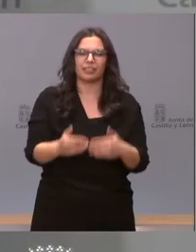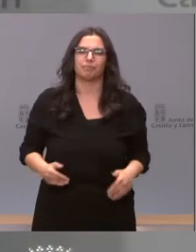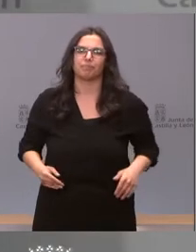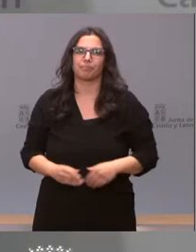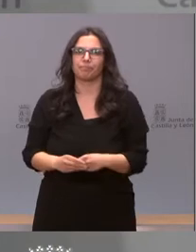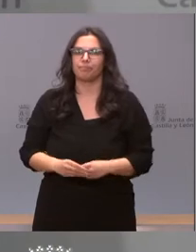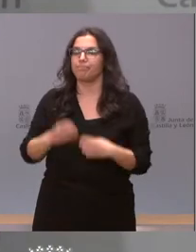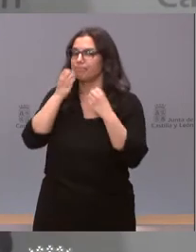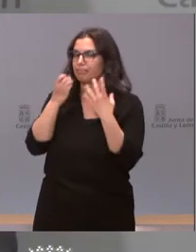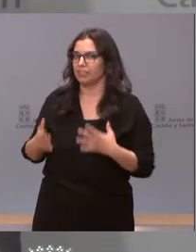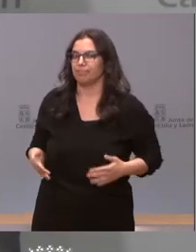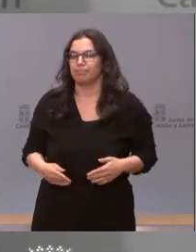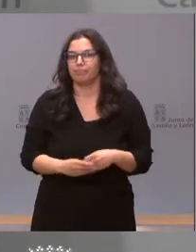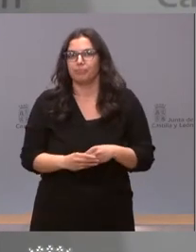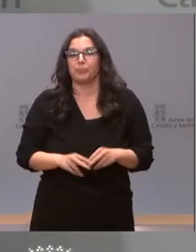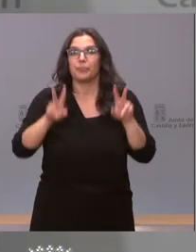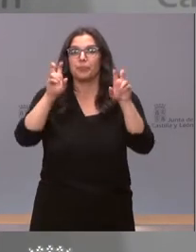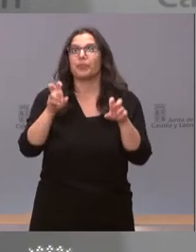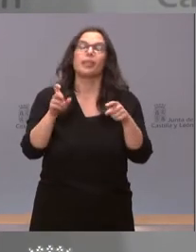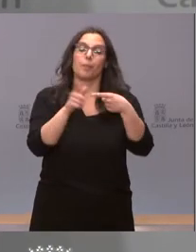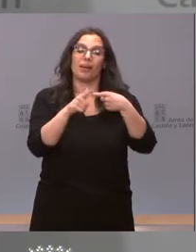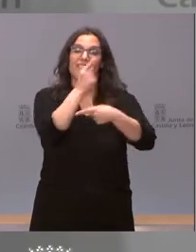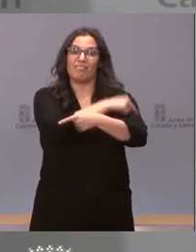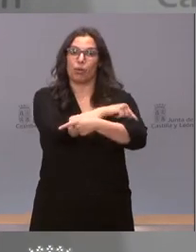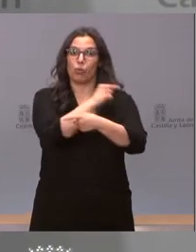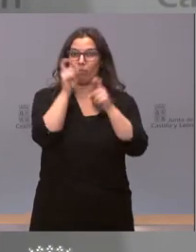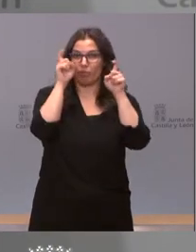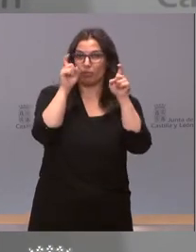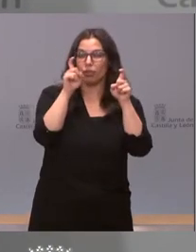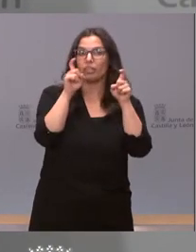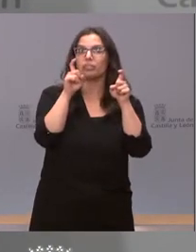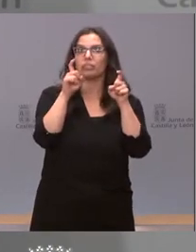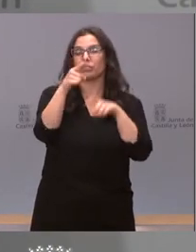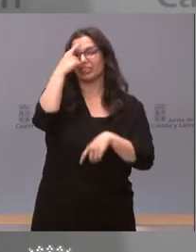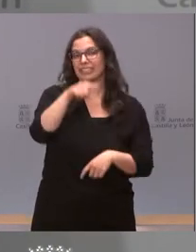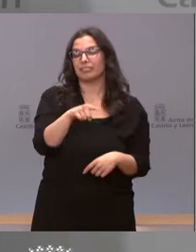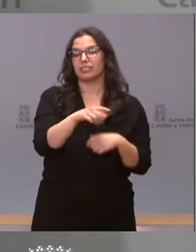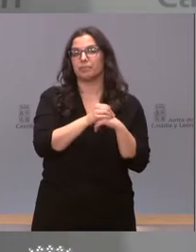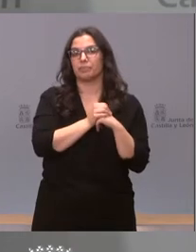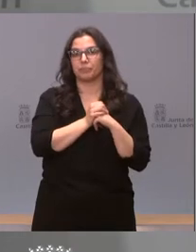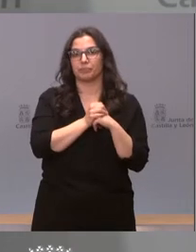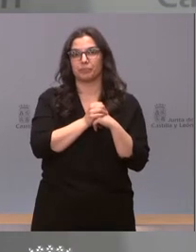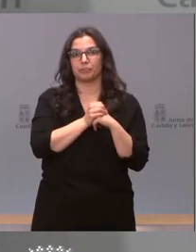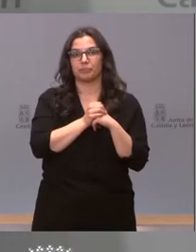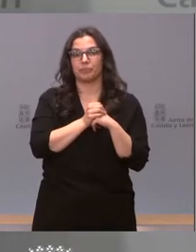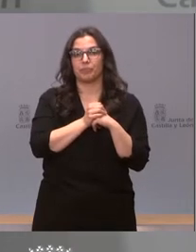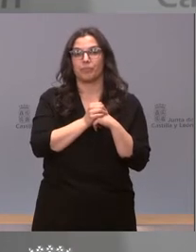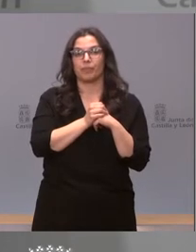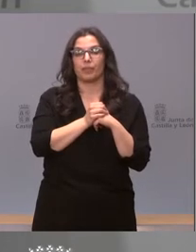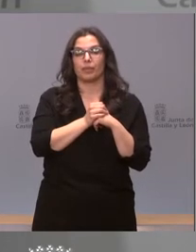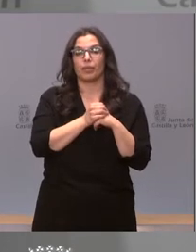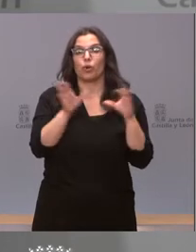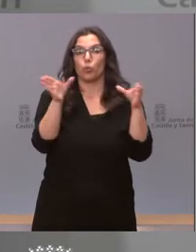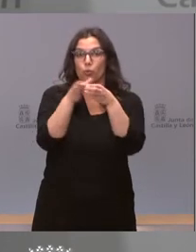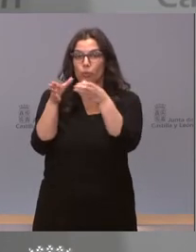Muy bien. Sobre el asunto de la vacunación de los docentes, ya saben que las categorías y los